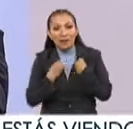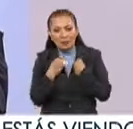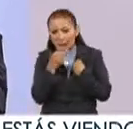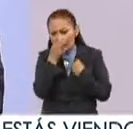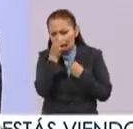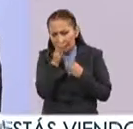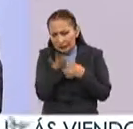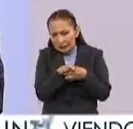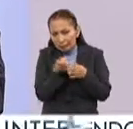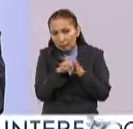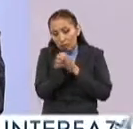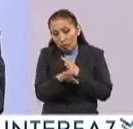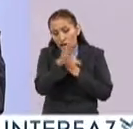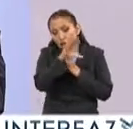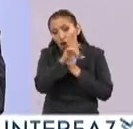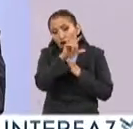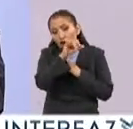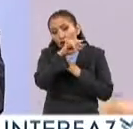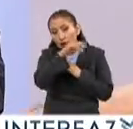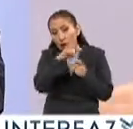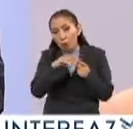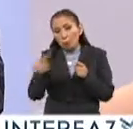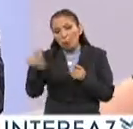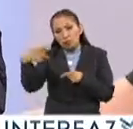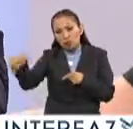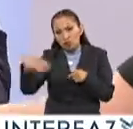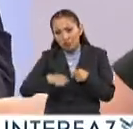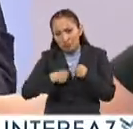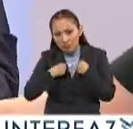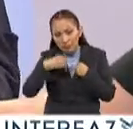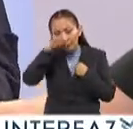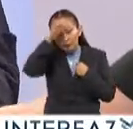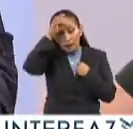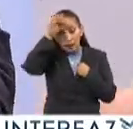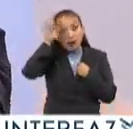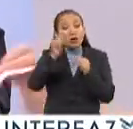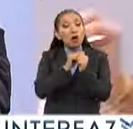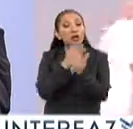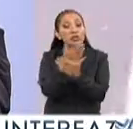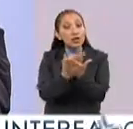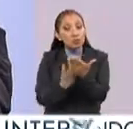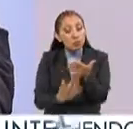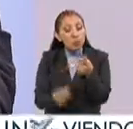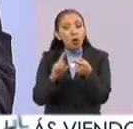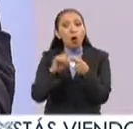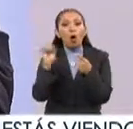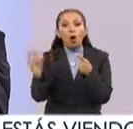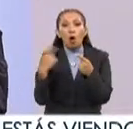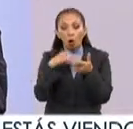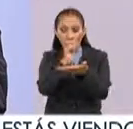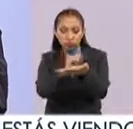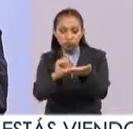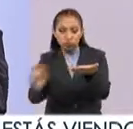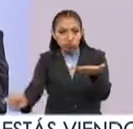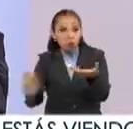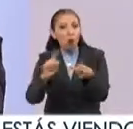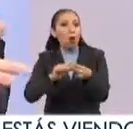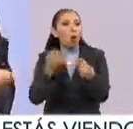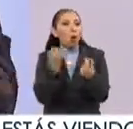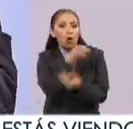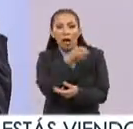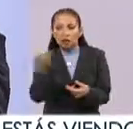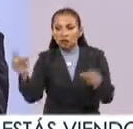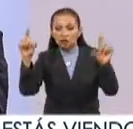inmediato como son las colonias o pueblos y que a través de dibujos, a través de un párrafo, a través de una